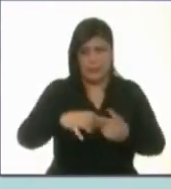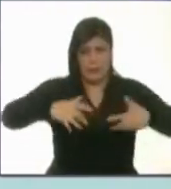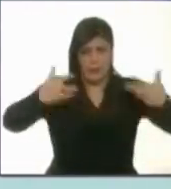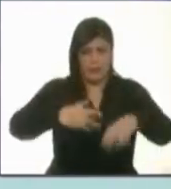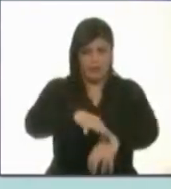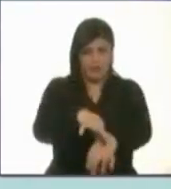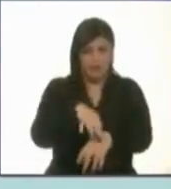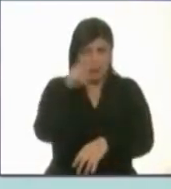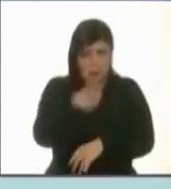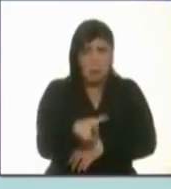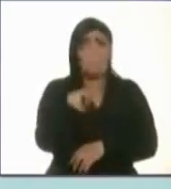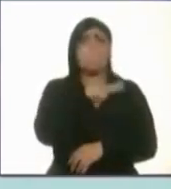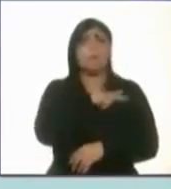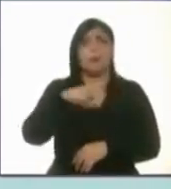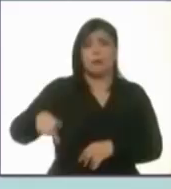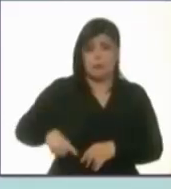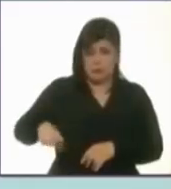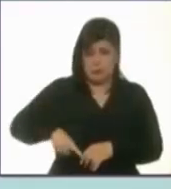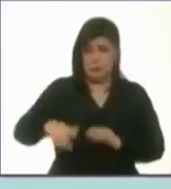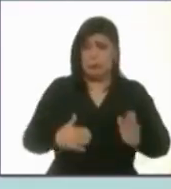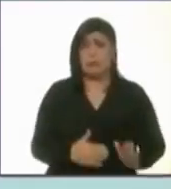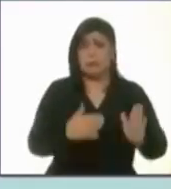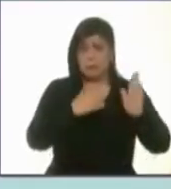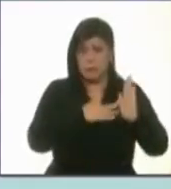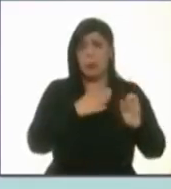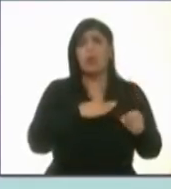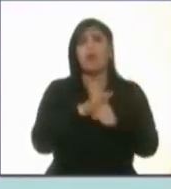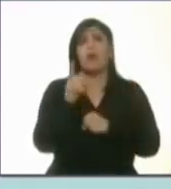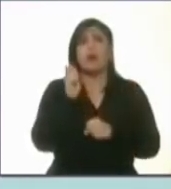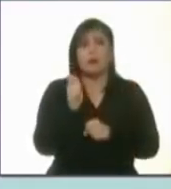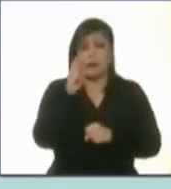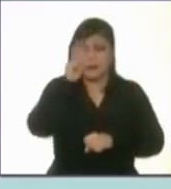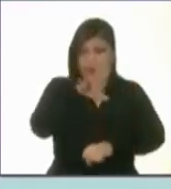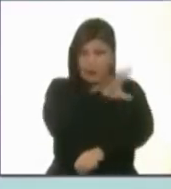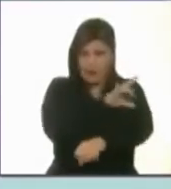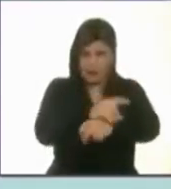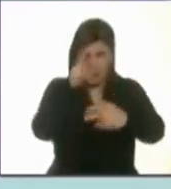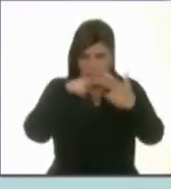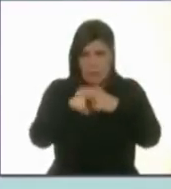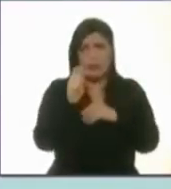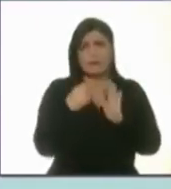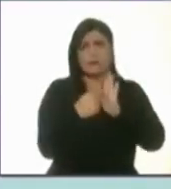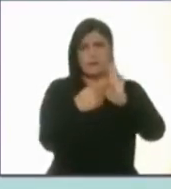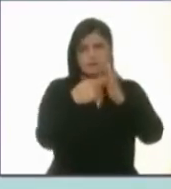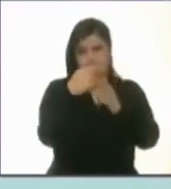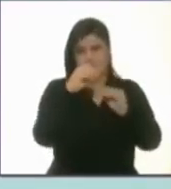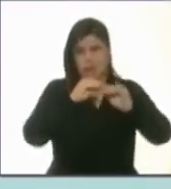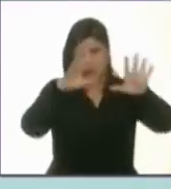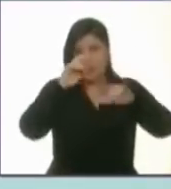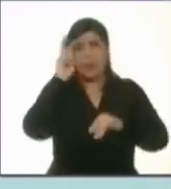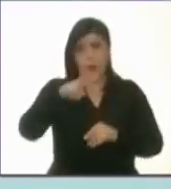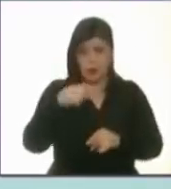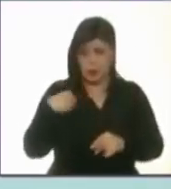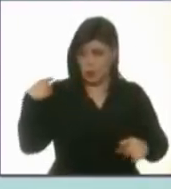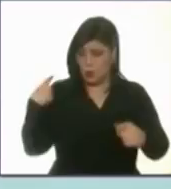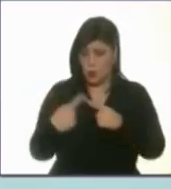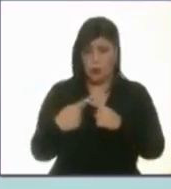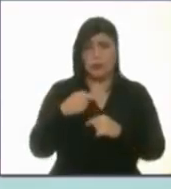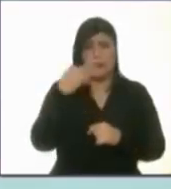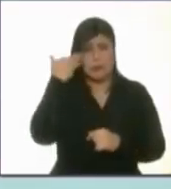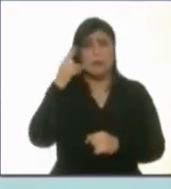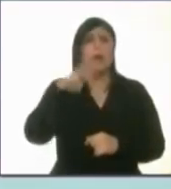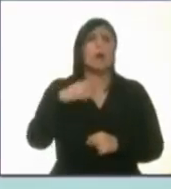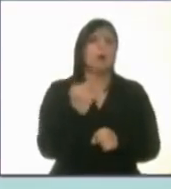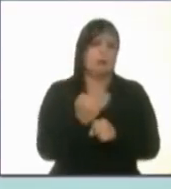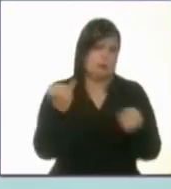concretos. En mi gobierno el compromiso es la transparencia. Así como lo he hecho todo este tiempo, así lo vamos a hacer desde nuestro